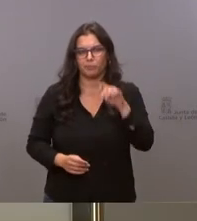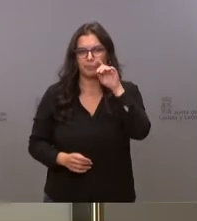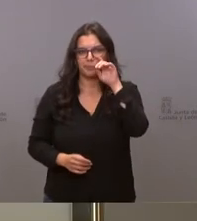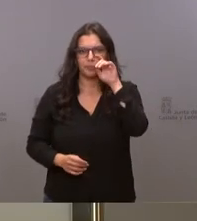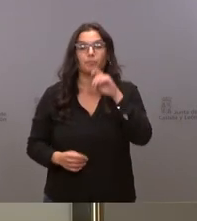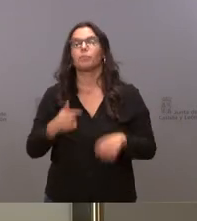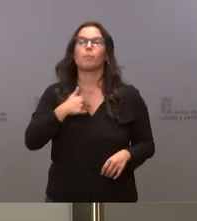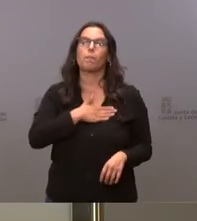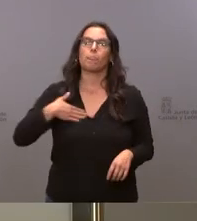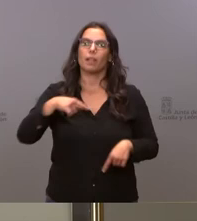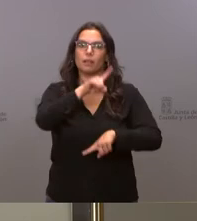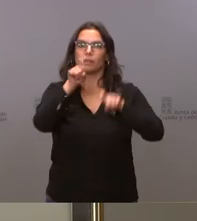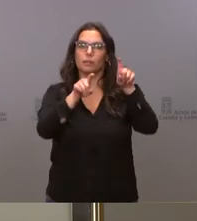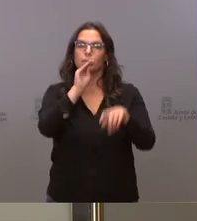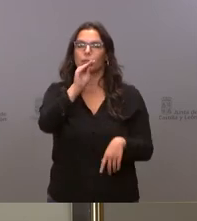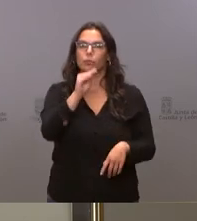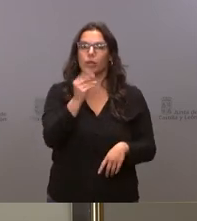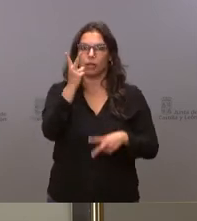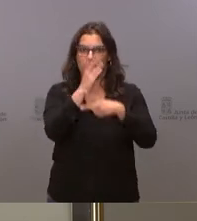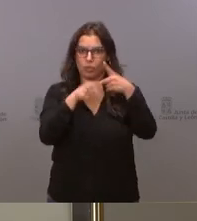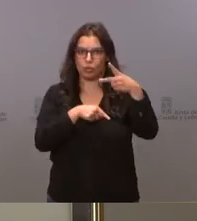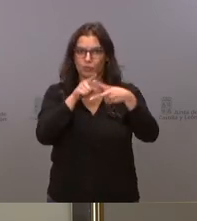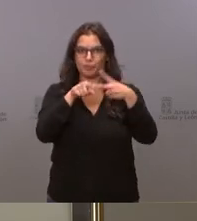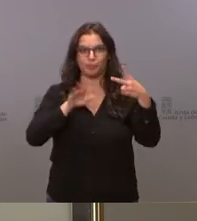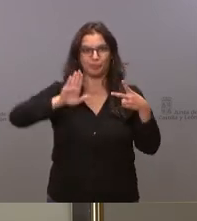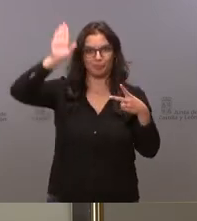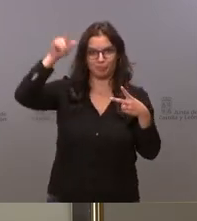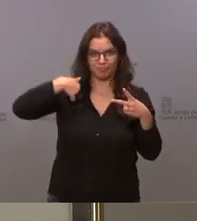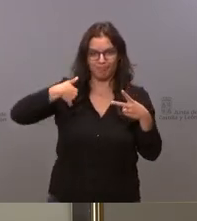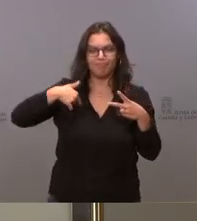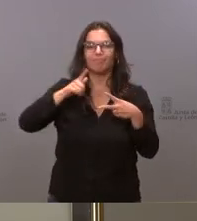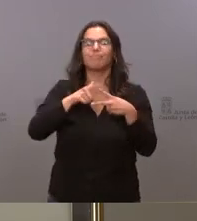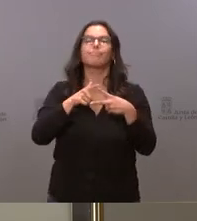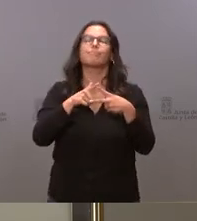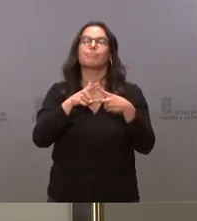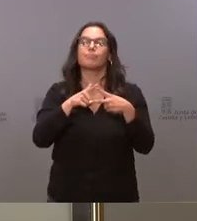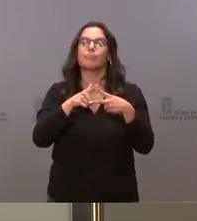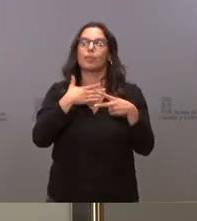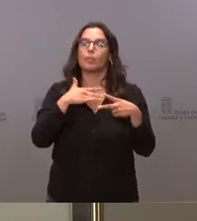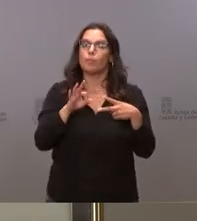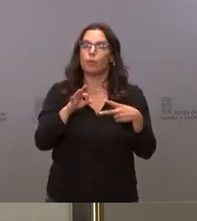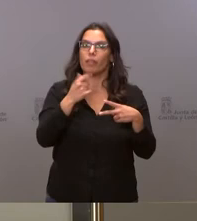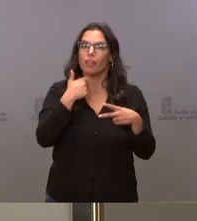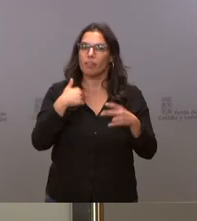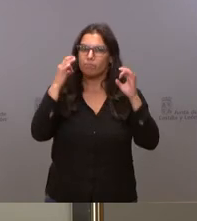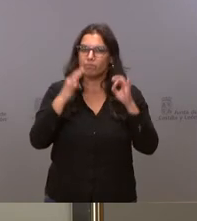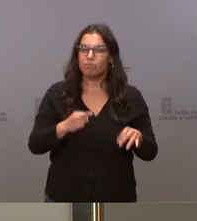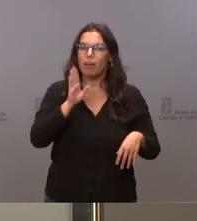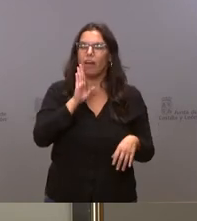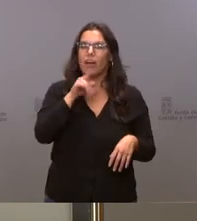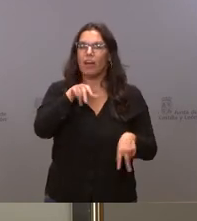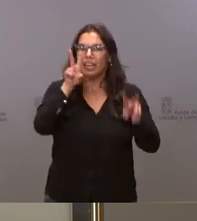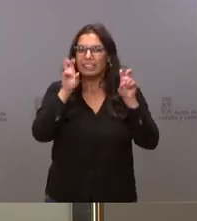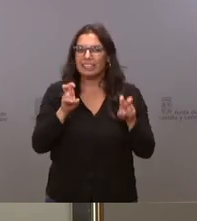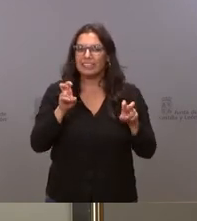sí yo quería plantearle varias cuestiones vicepresidente aquí quería creer si nos podía aclarar exactamente a qué se refería con el tema de